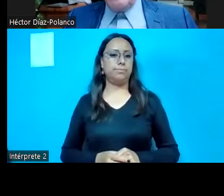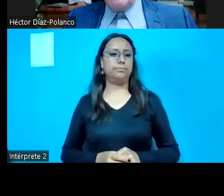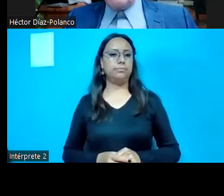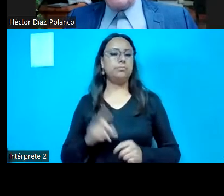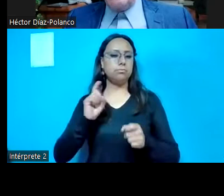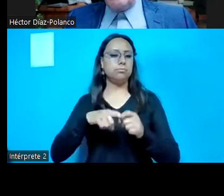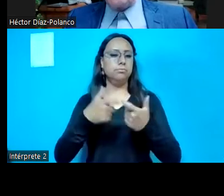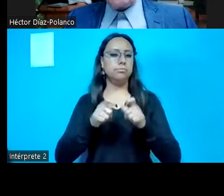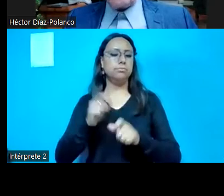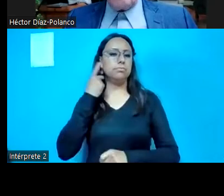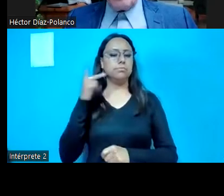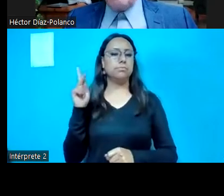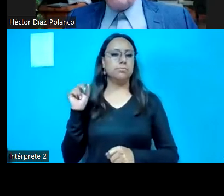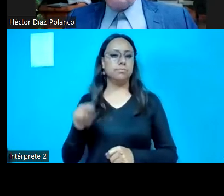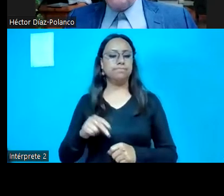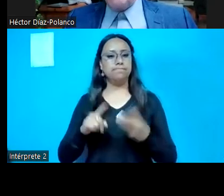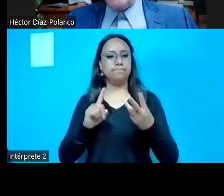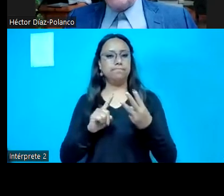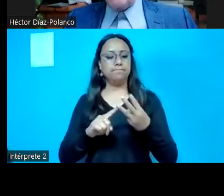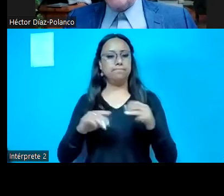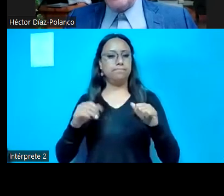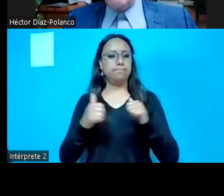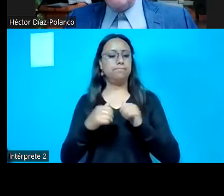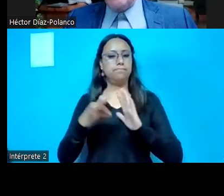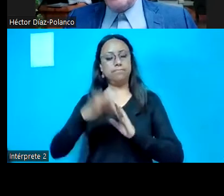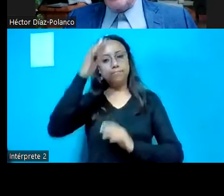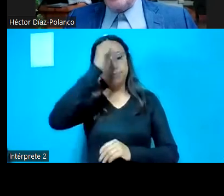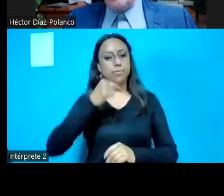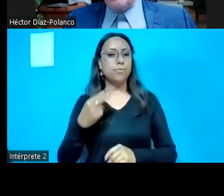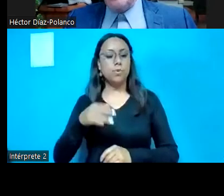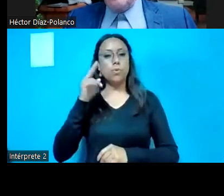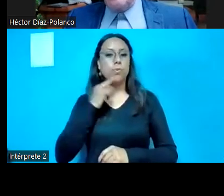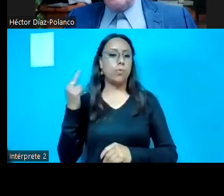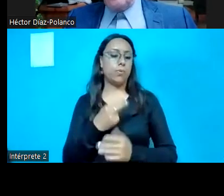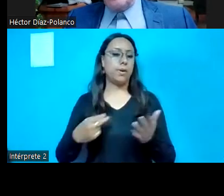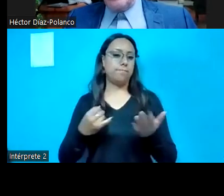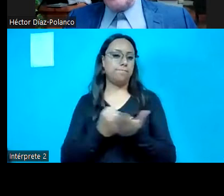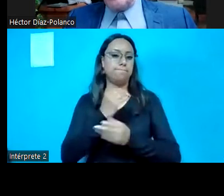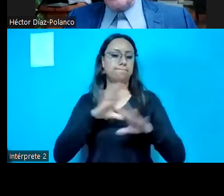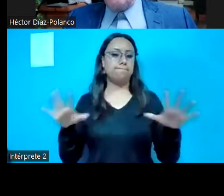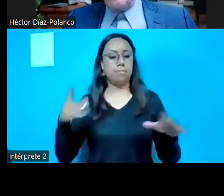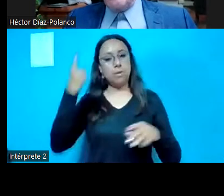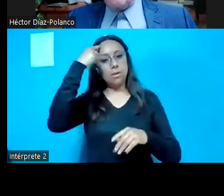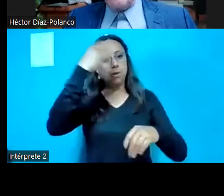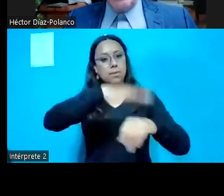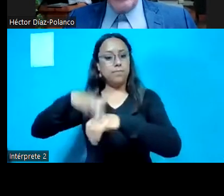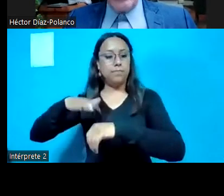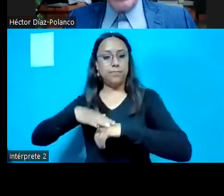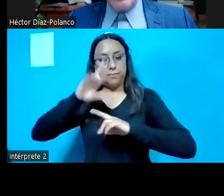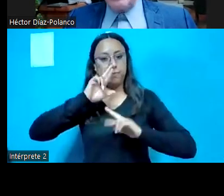Y la tercera, con punto de acuerdo de urgente y obvia resolución, por el que se exhorta de manera